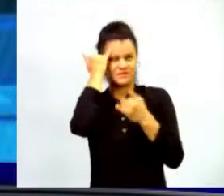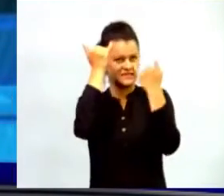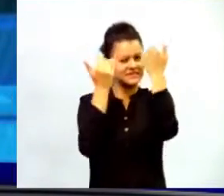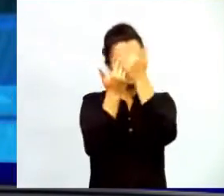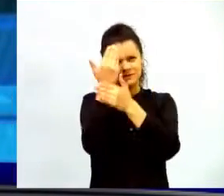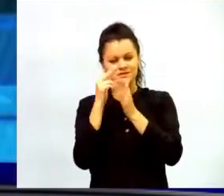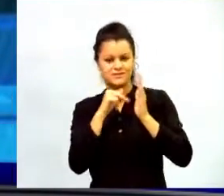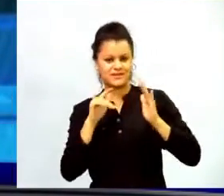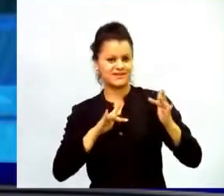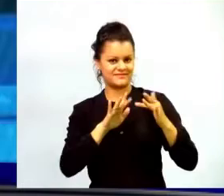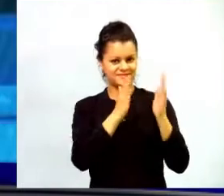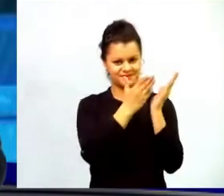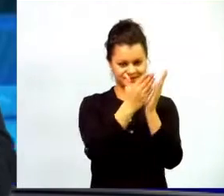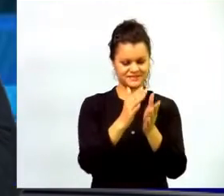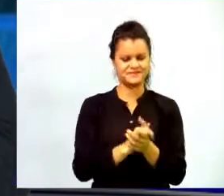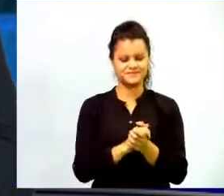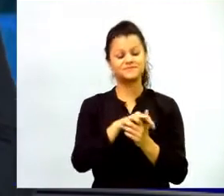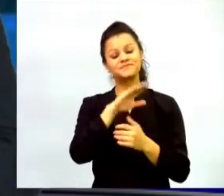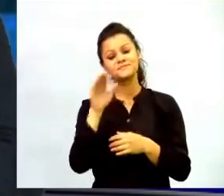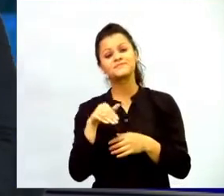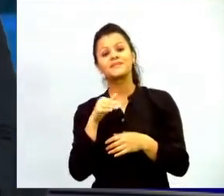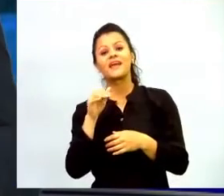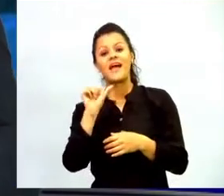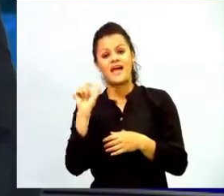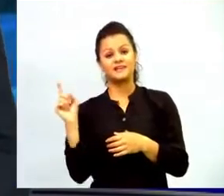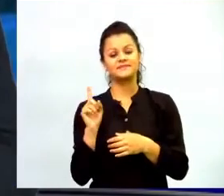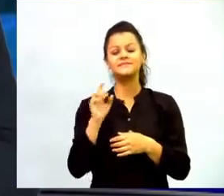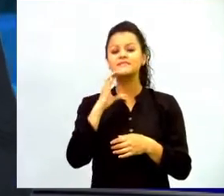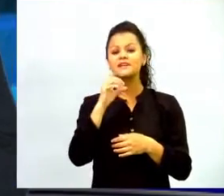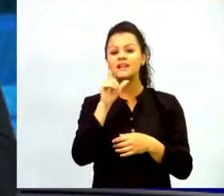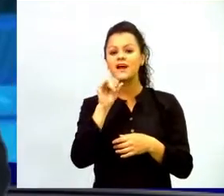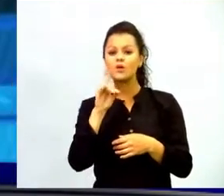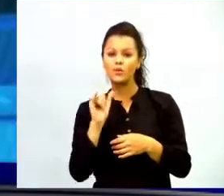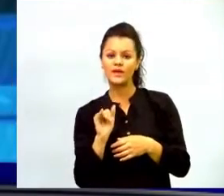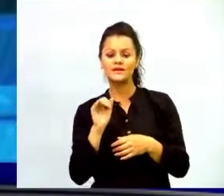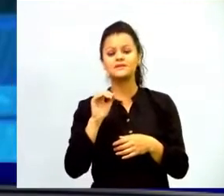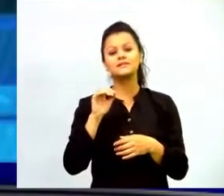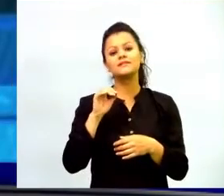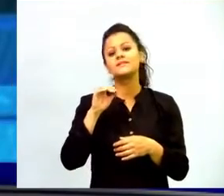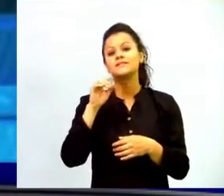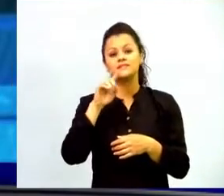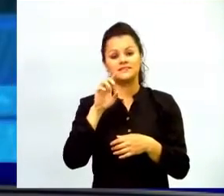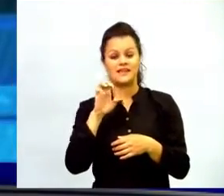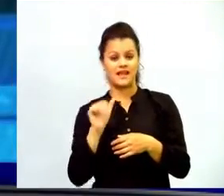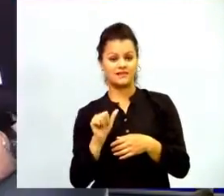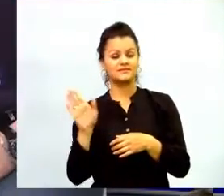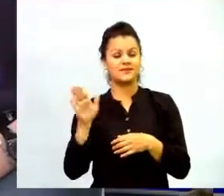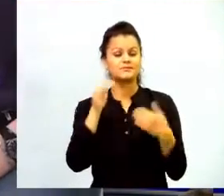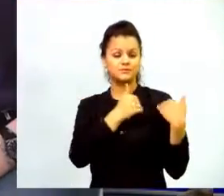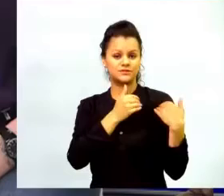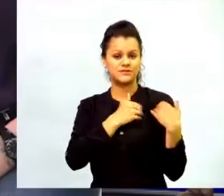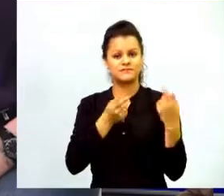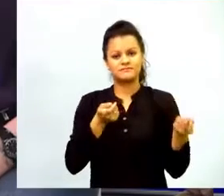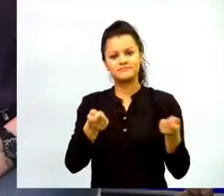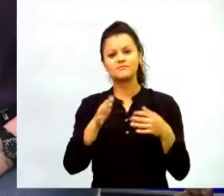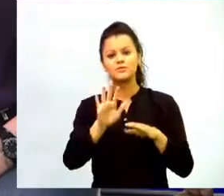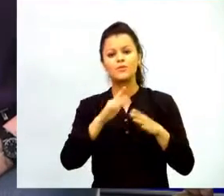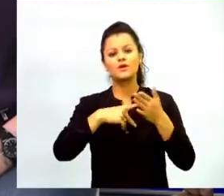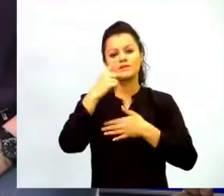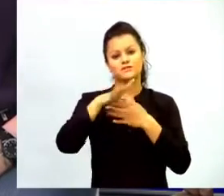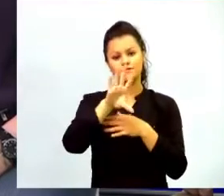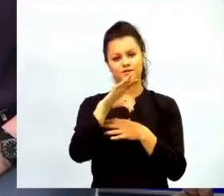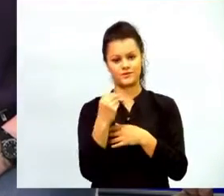Claudia Sea, quien además de estar actualmente dirigiendo el proyecto 50 en la Universidad de AFIT, el programa